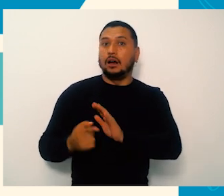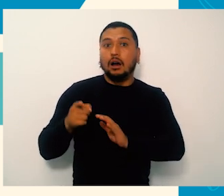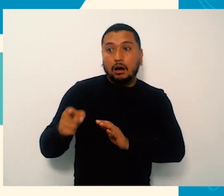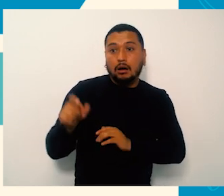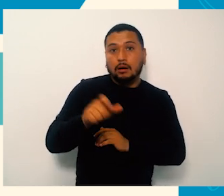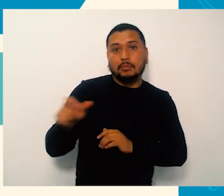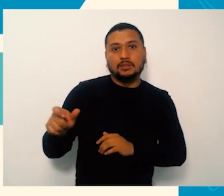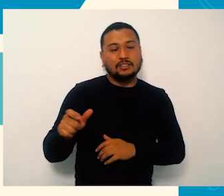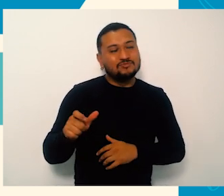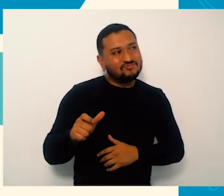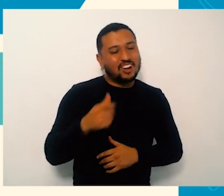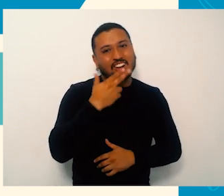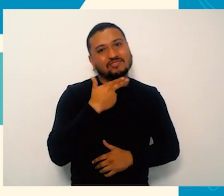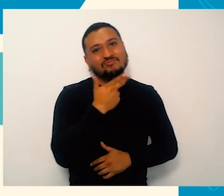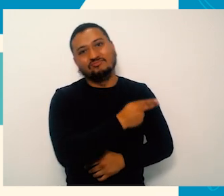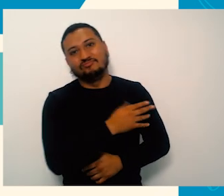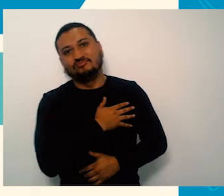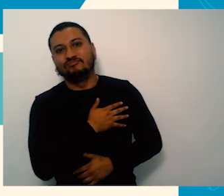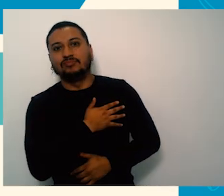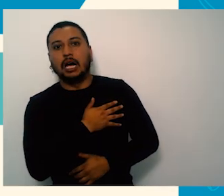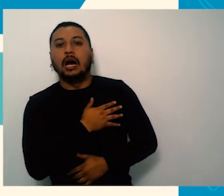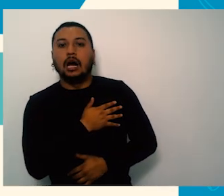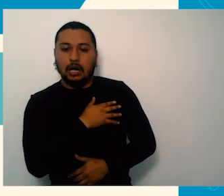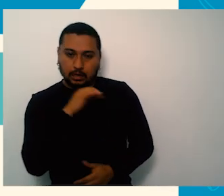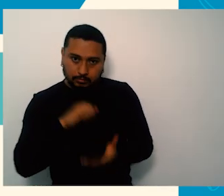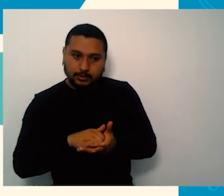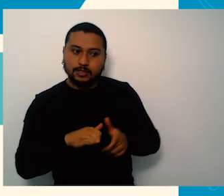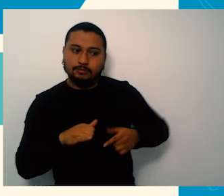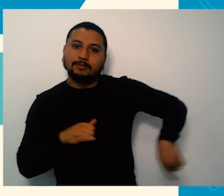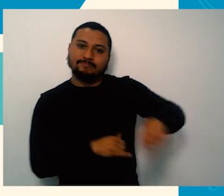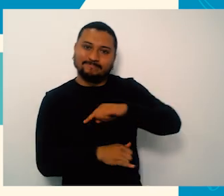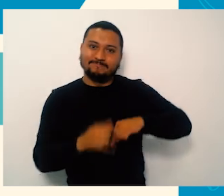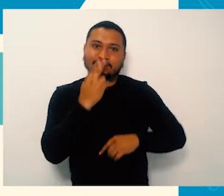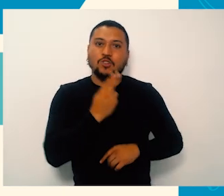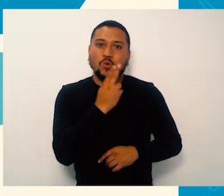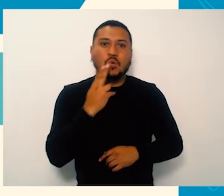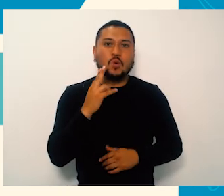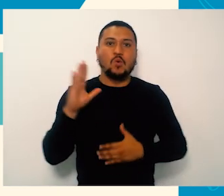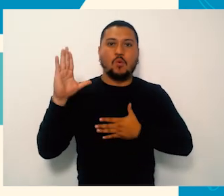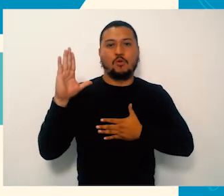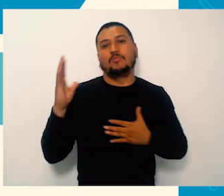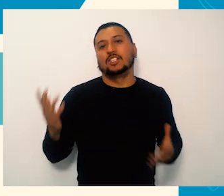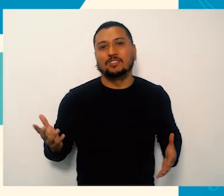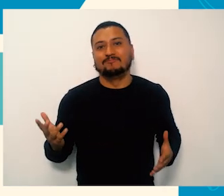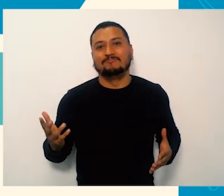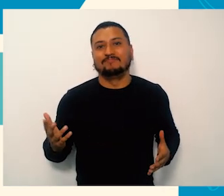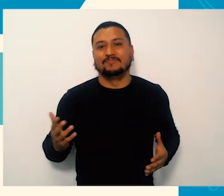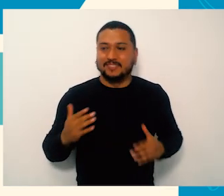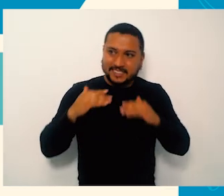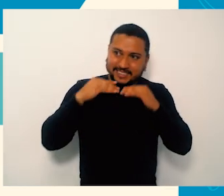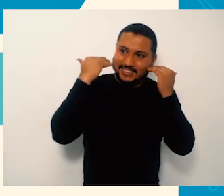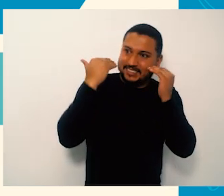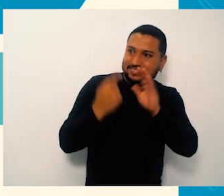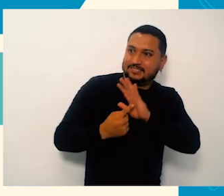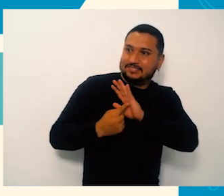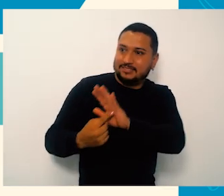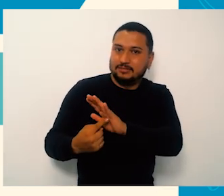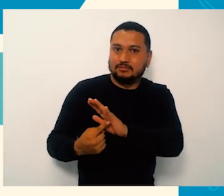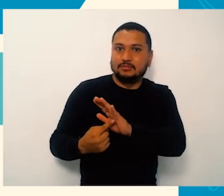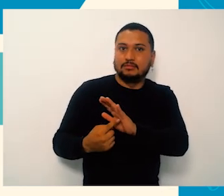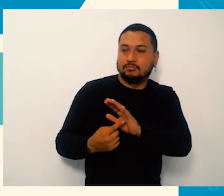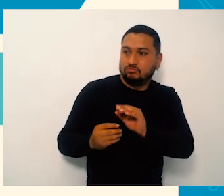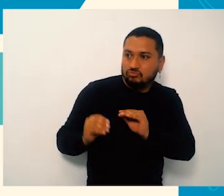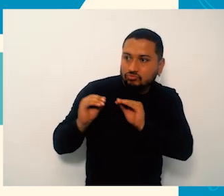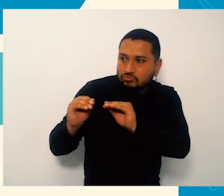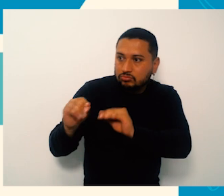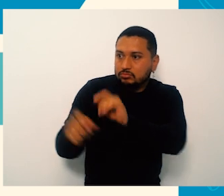habiliten, perdón, y a eso le vamos a jugar. Entonces ahí están las tareas. Aquí se trata de hacer compromisos